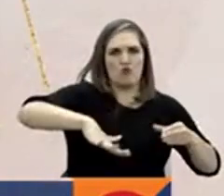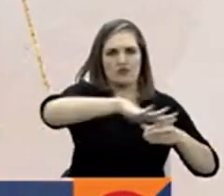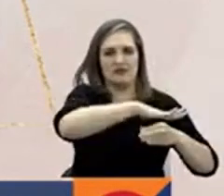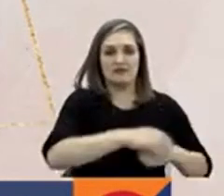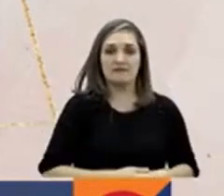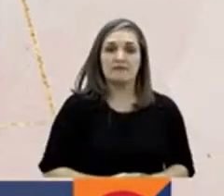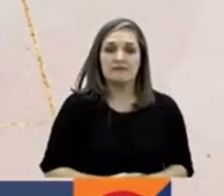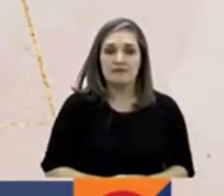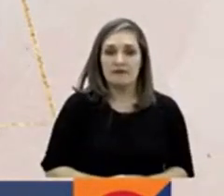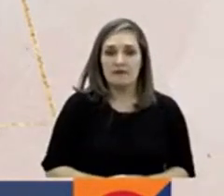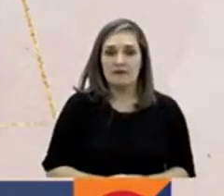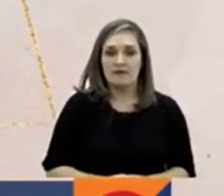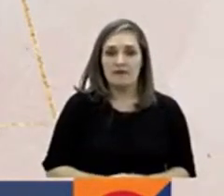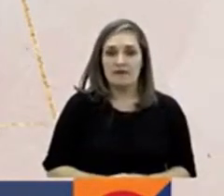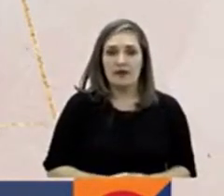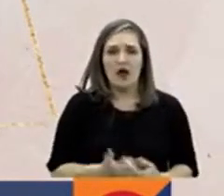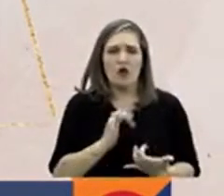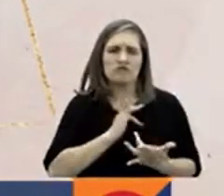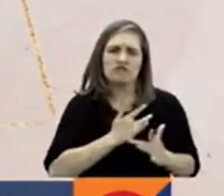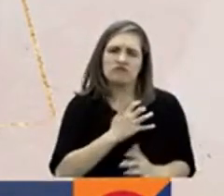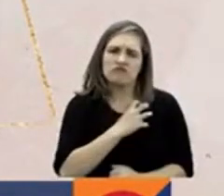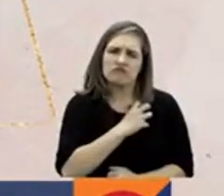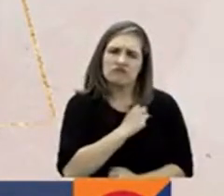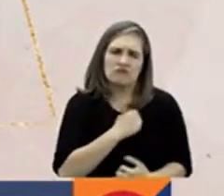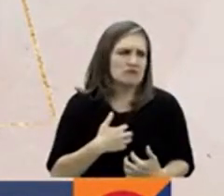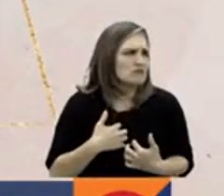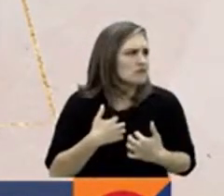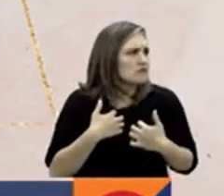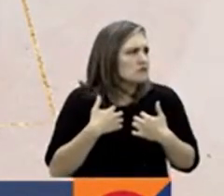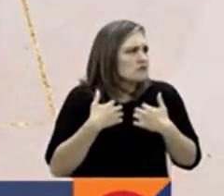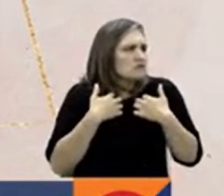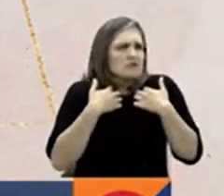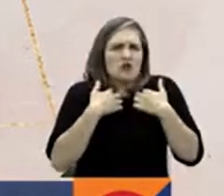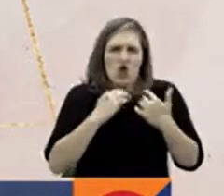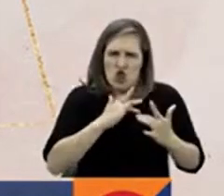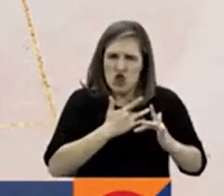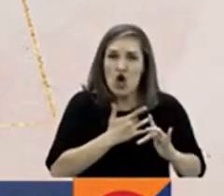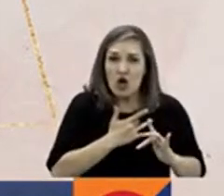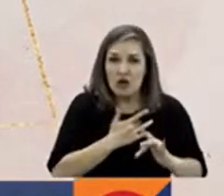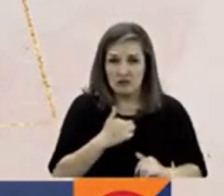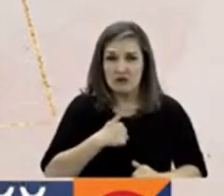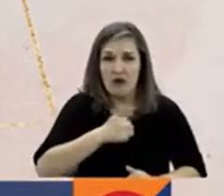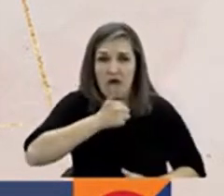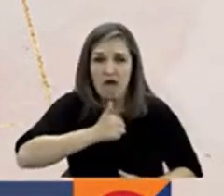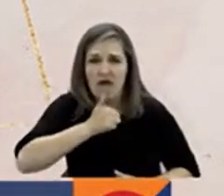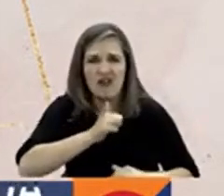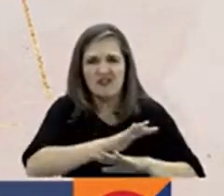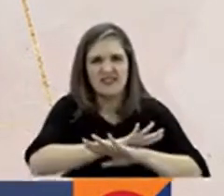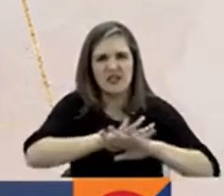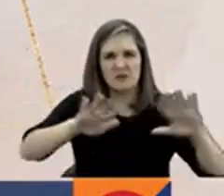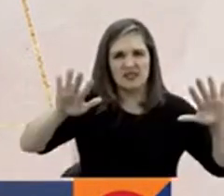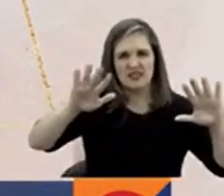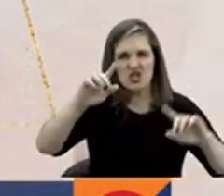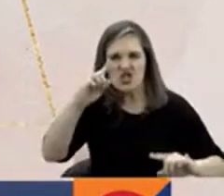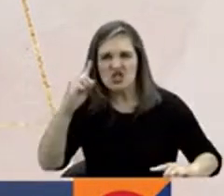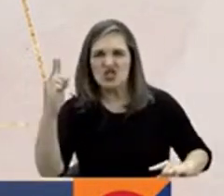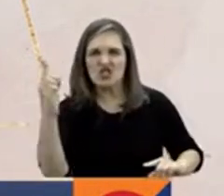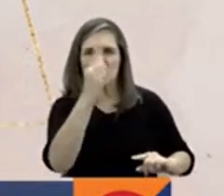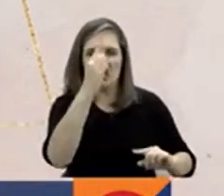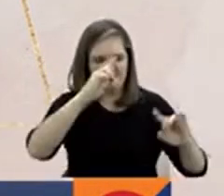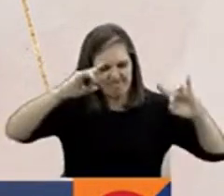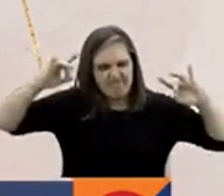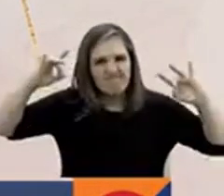Como el agudo espanto o el dolor se consumen, ni espanto ni dolor te aguardan, solo y maldito seas, solo y